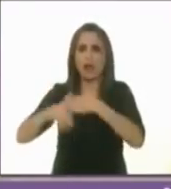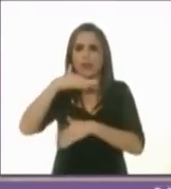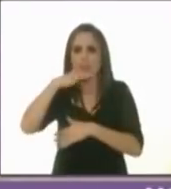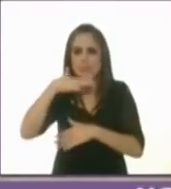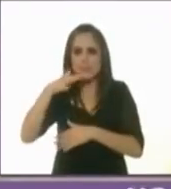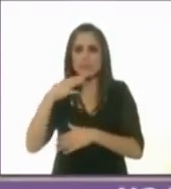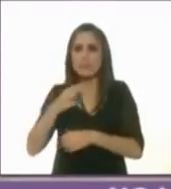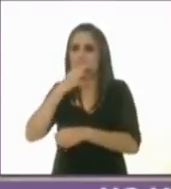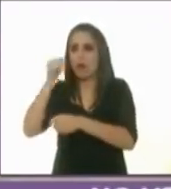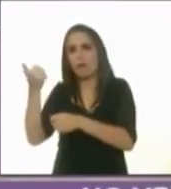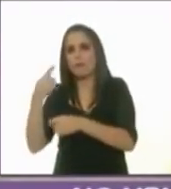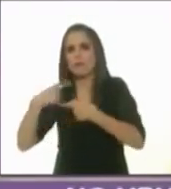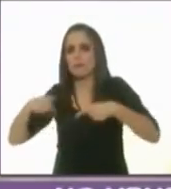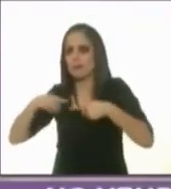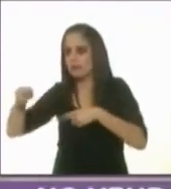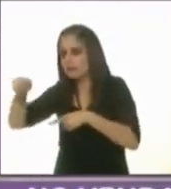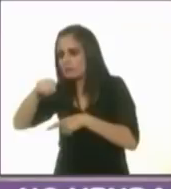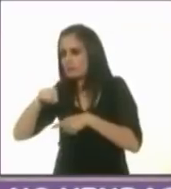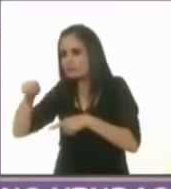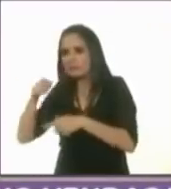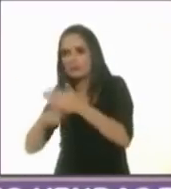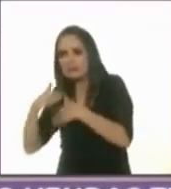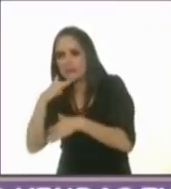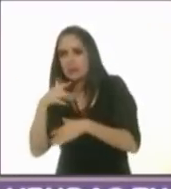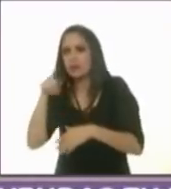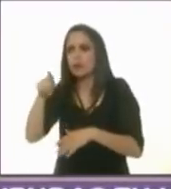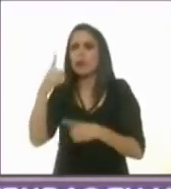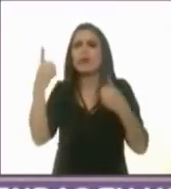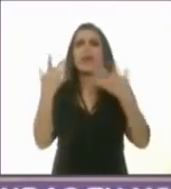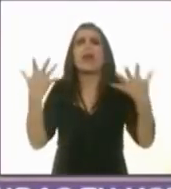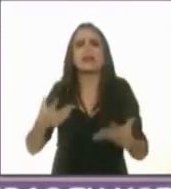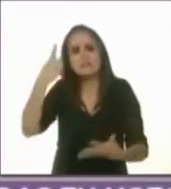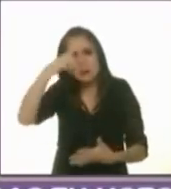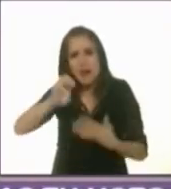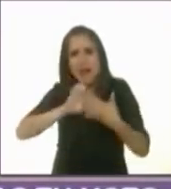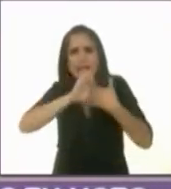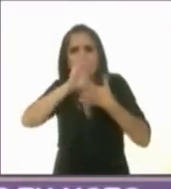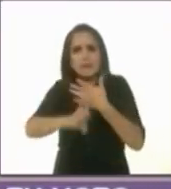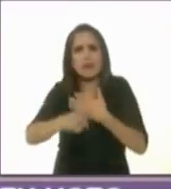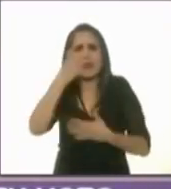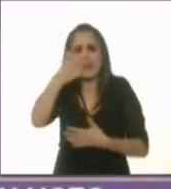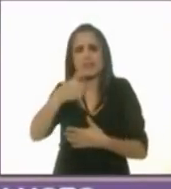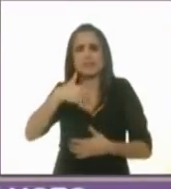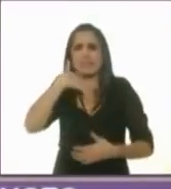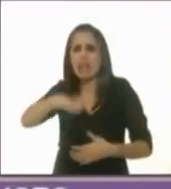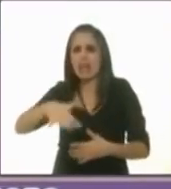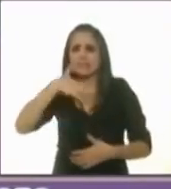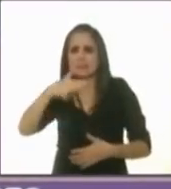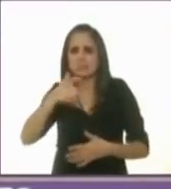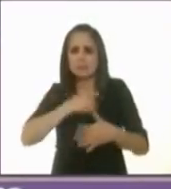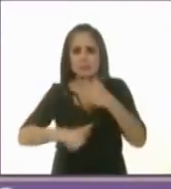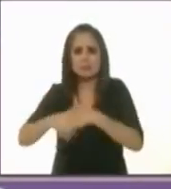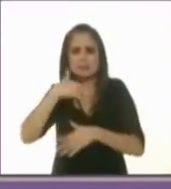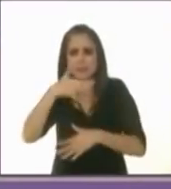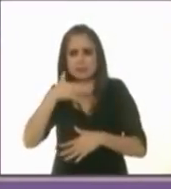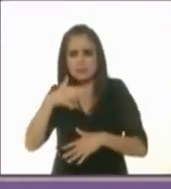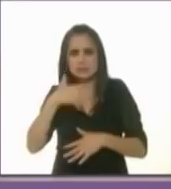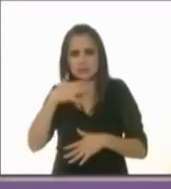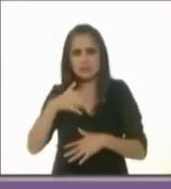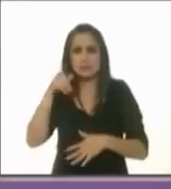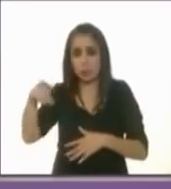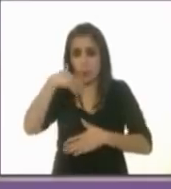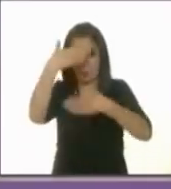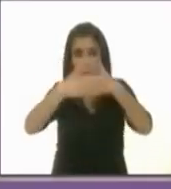terceros. Pero me gustaría saber, ¿usted qué medidas tomará para evitar los actos de corrupción si es que llega a convertirse en la